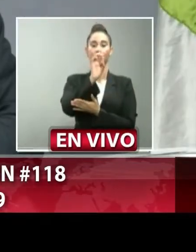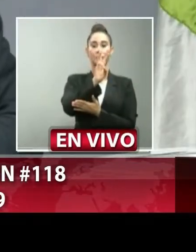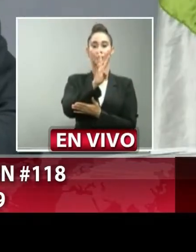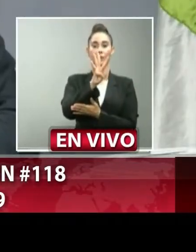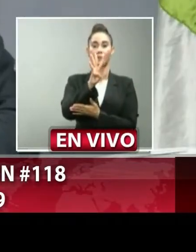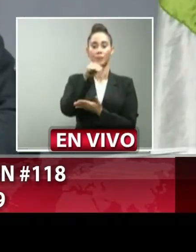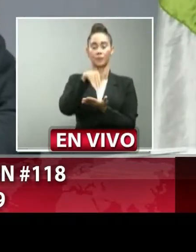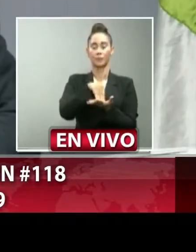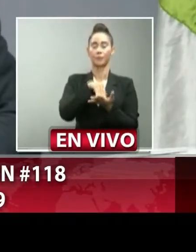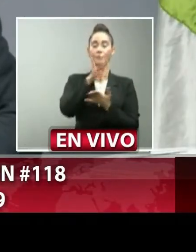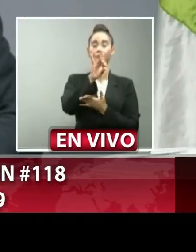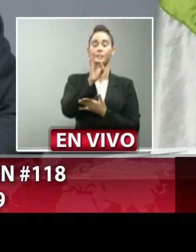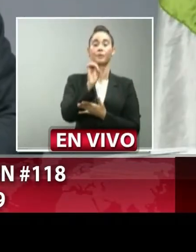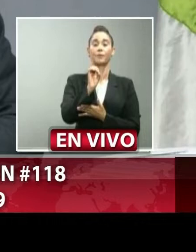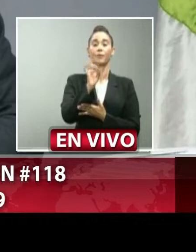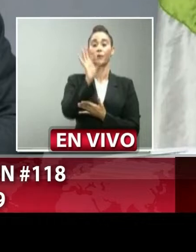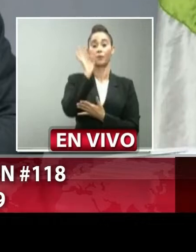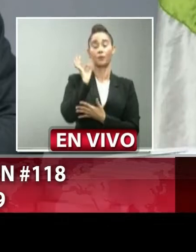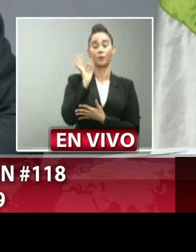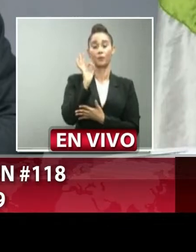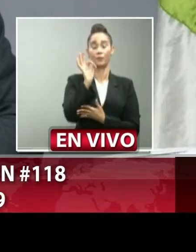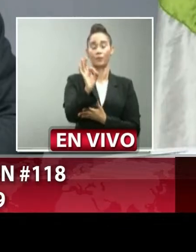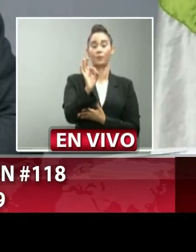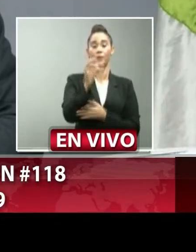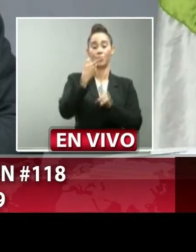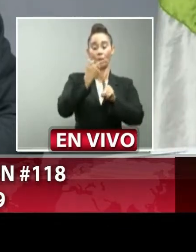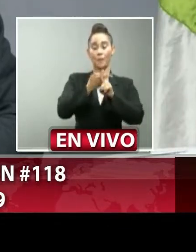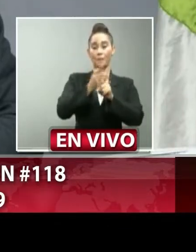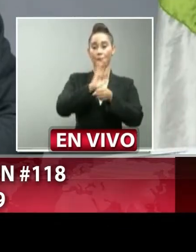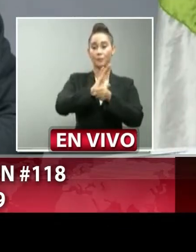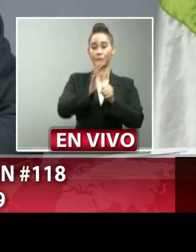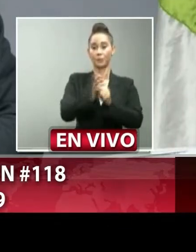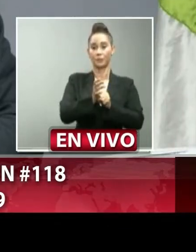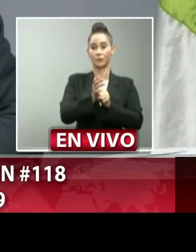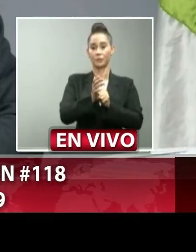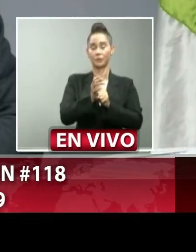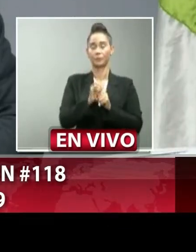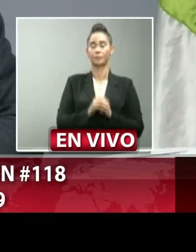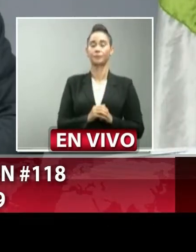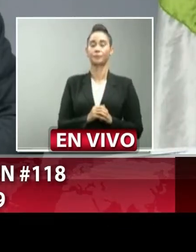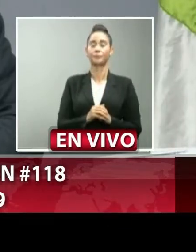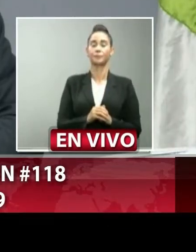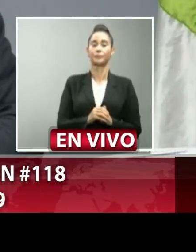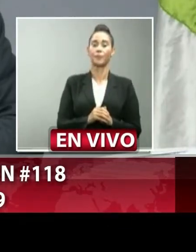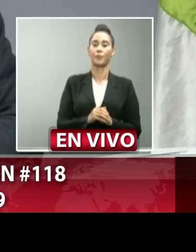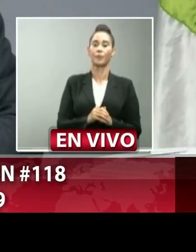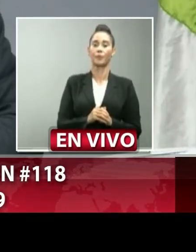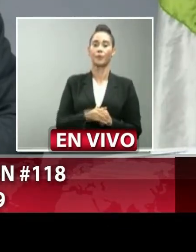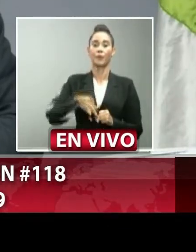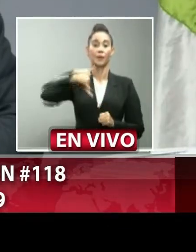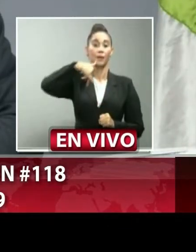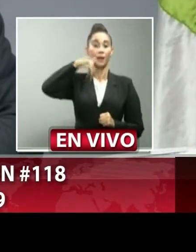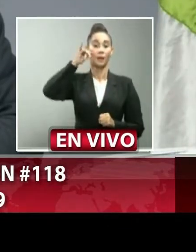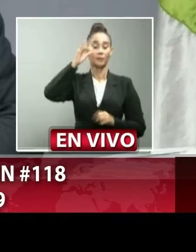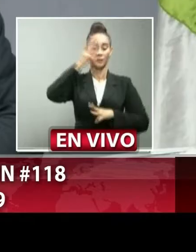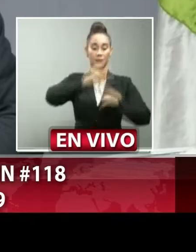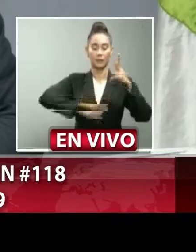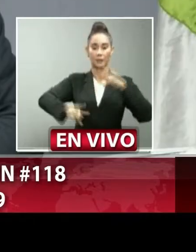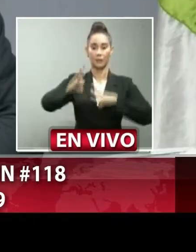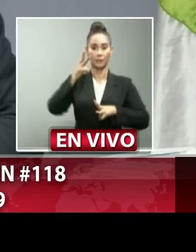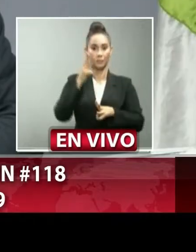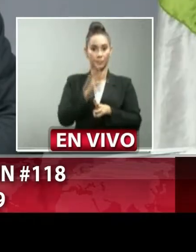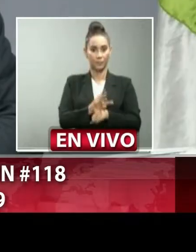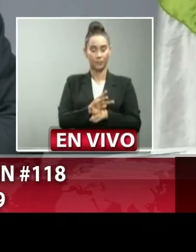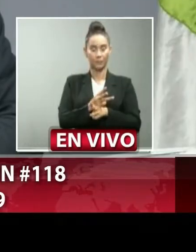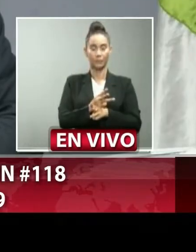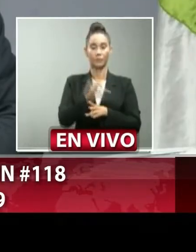.809 casos confirmados en el día de ayer solamente